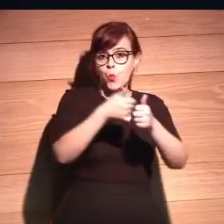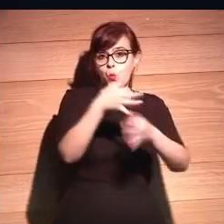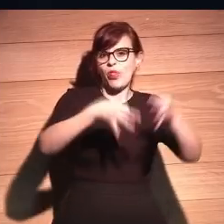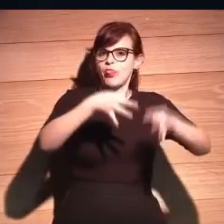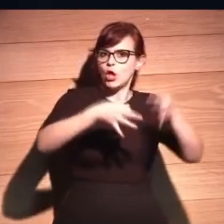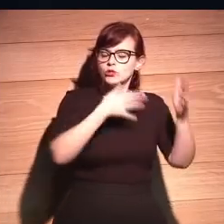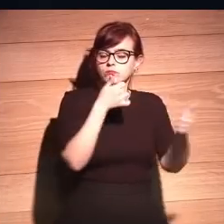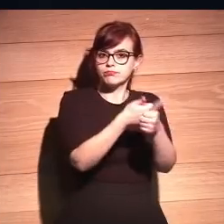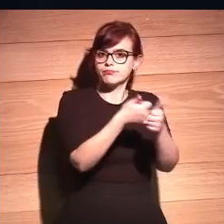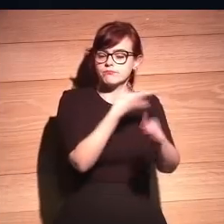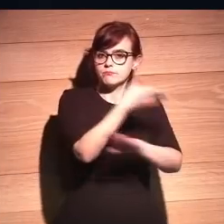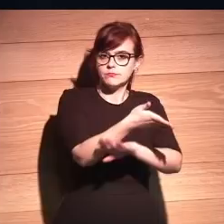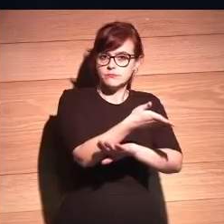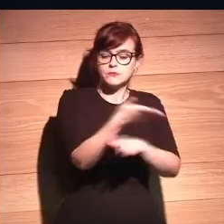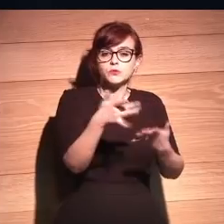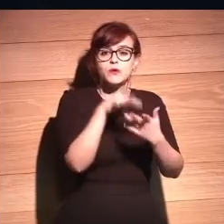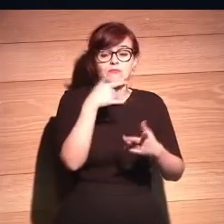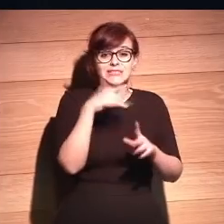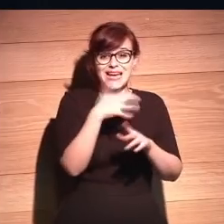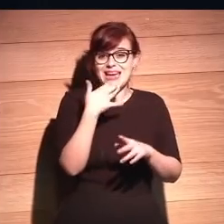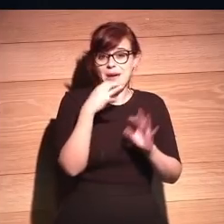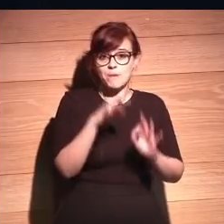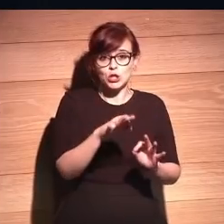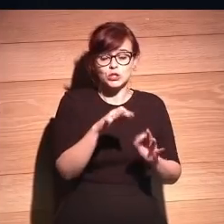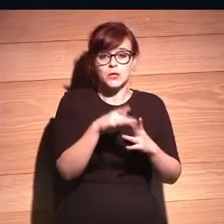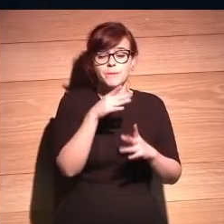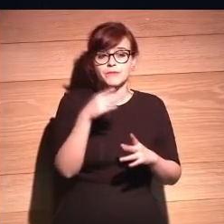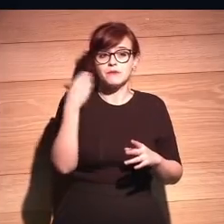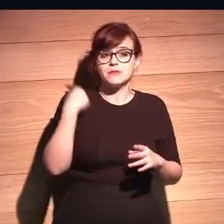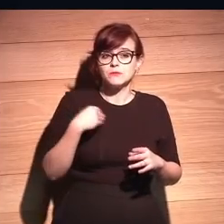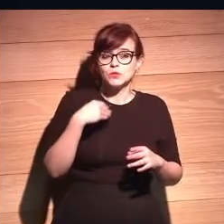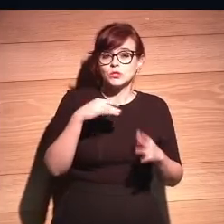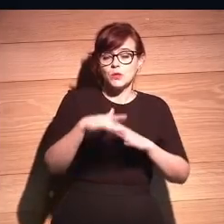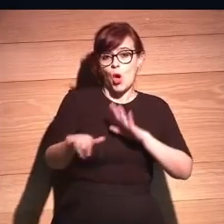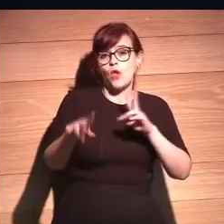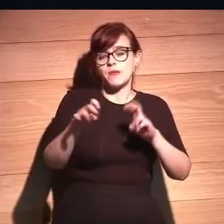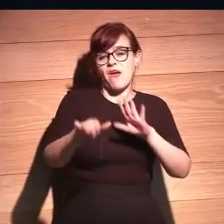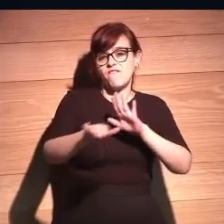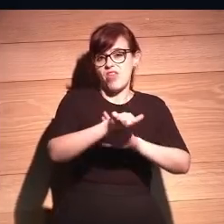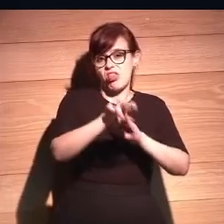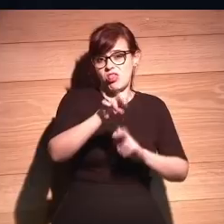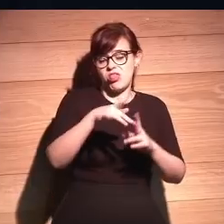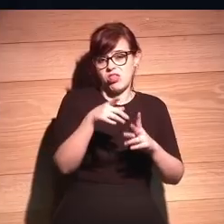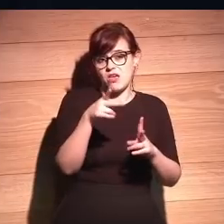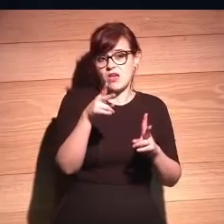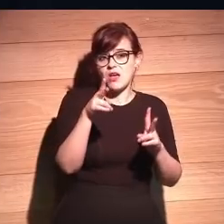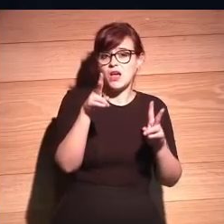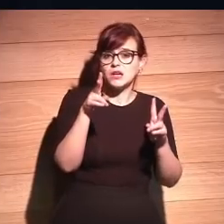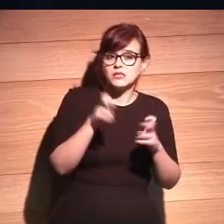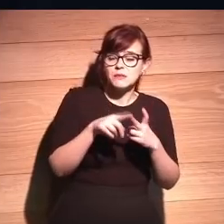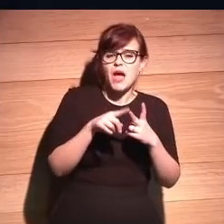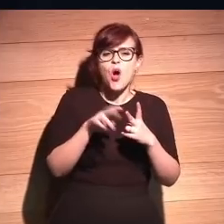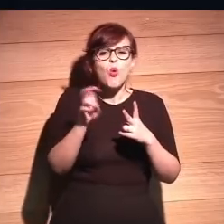experimentos. Por ejemplo, y los dos casos concretos es el bail, las fianzas y las...